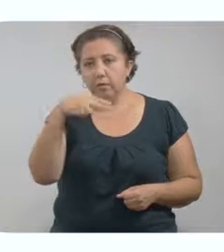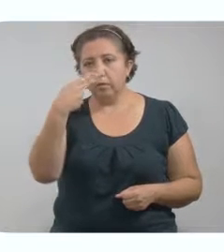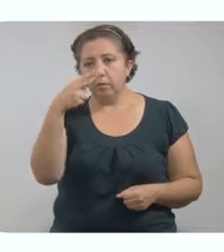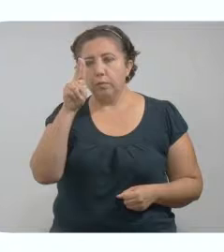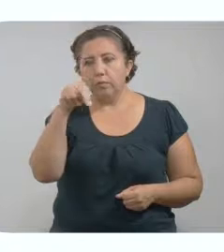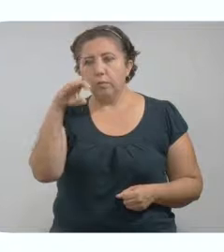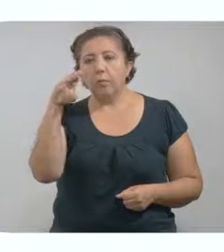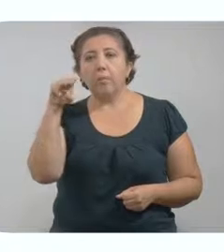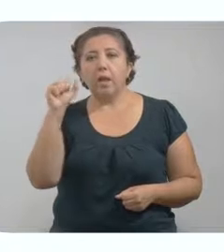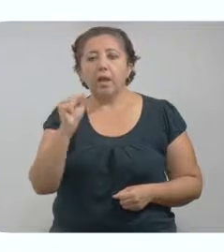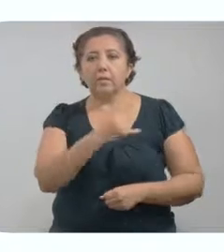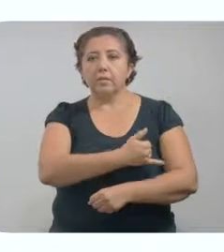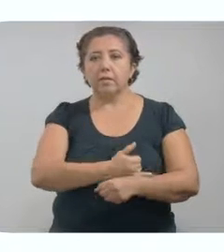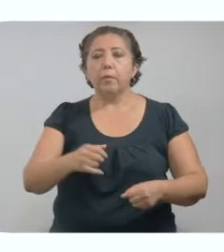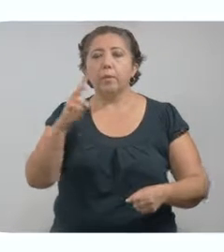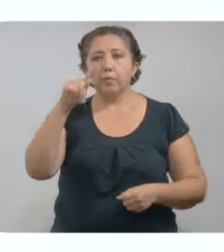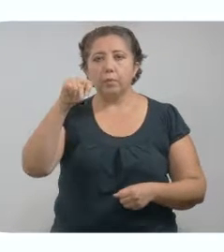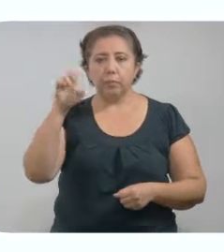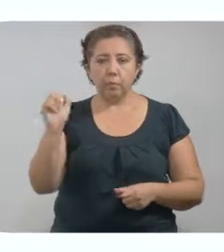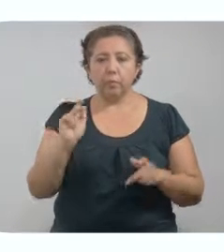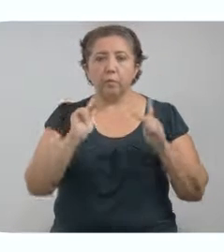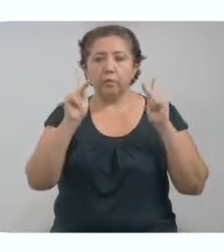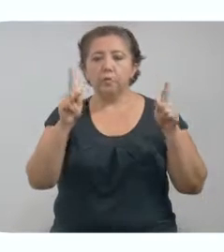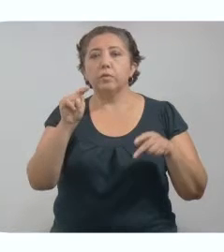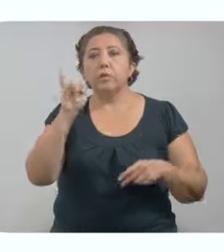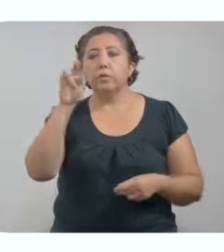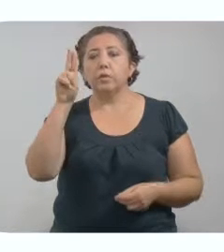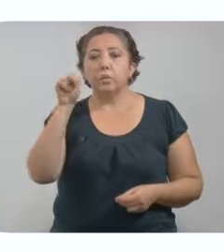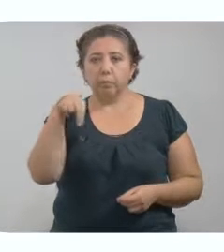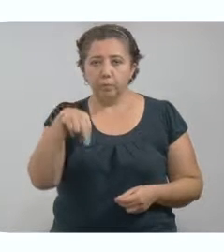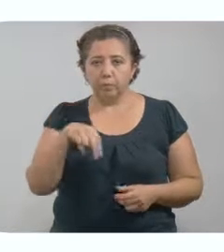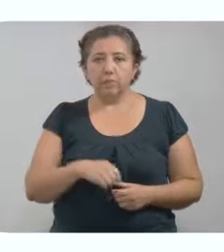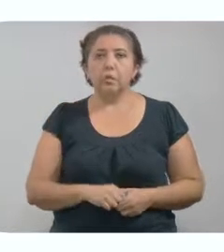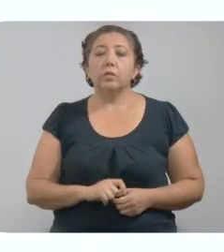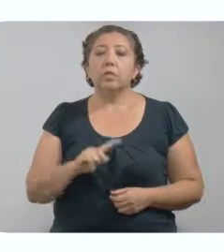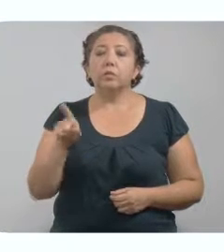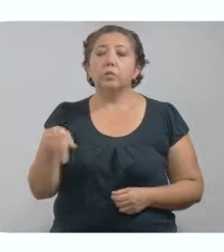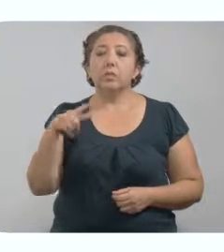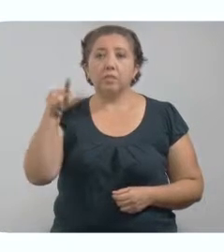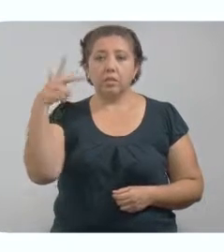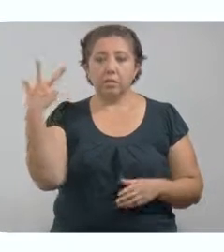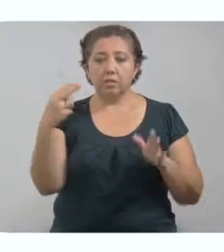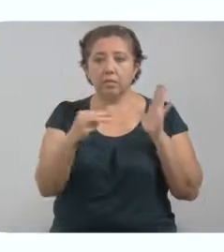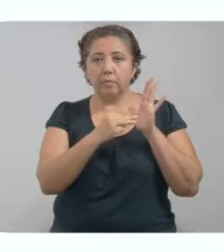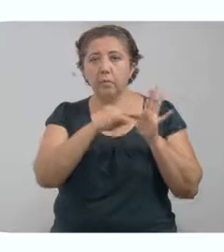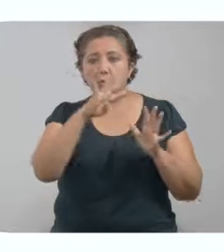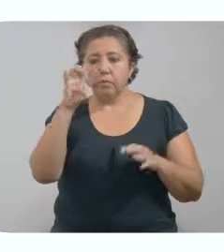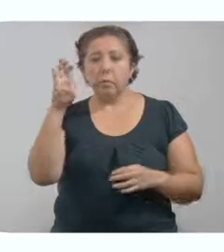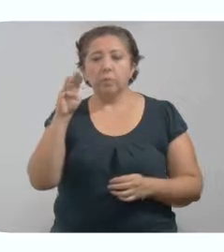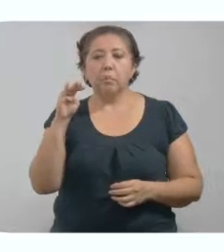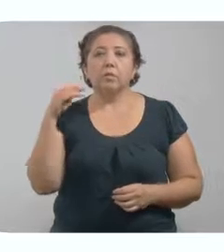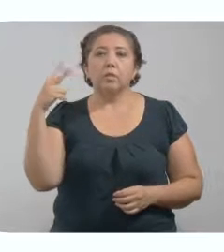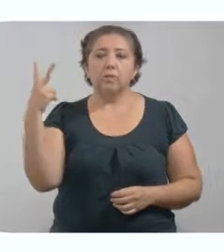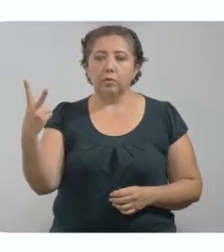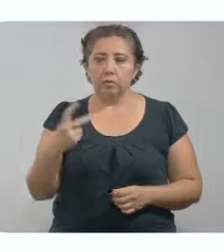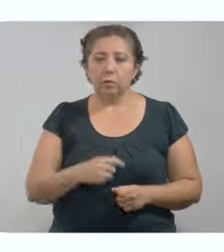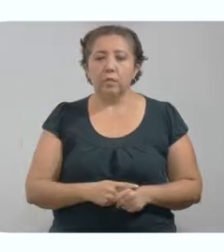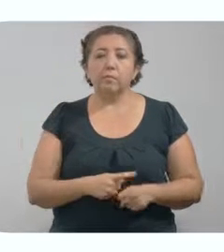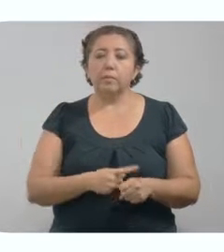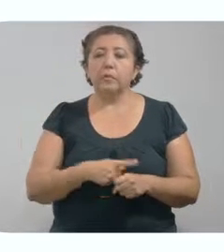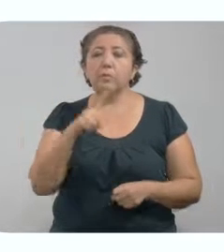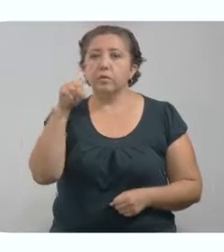Junucma, Isamal, Motul, Progreso y Tinum. En total ya son 13,492 casos positivos,